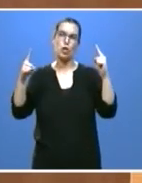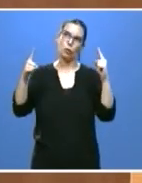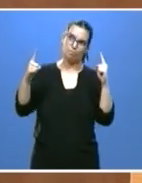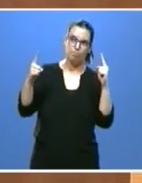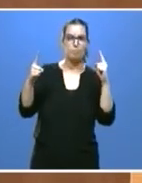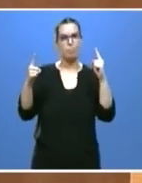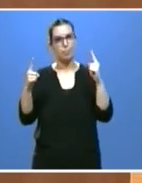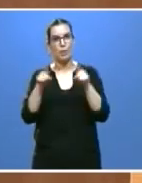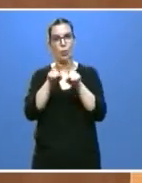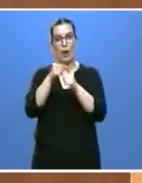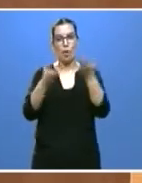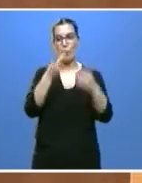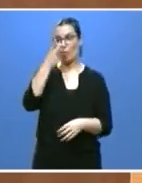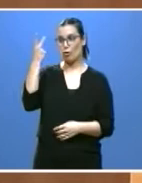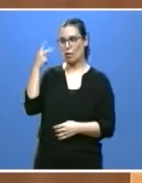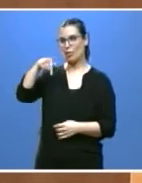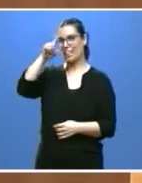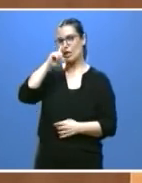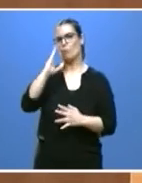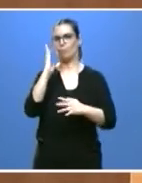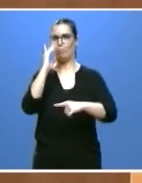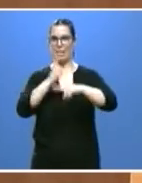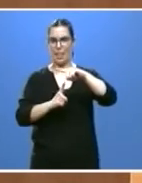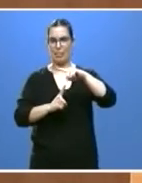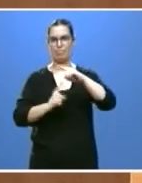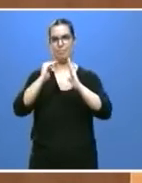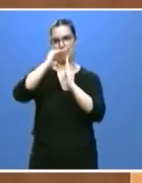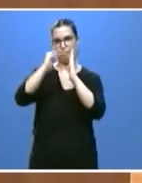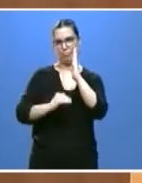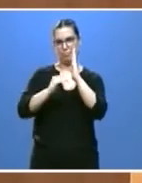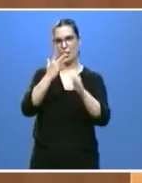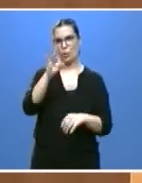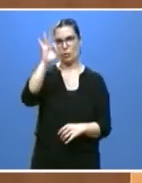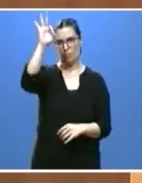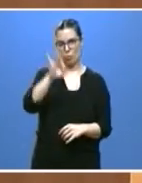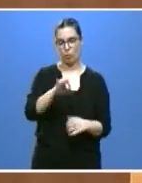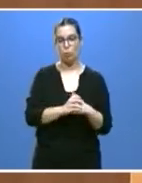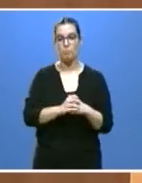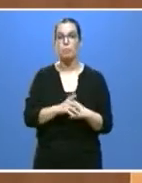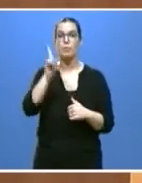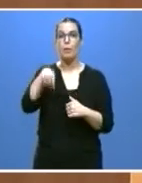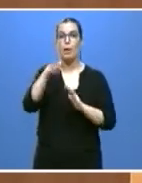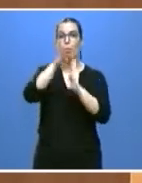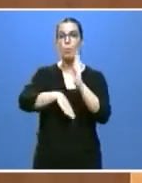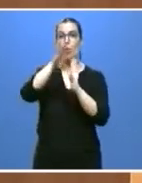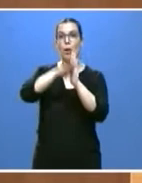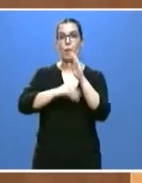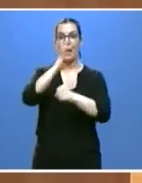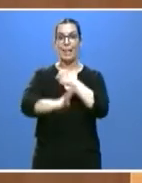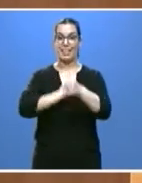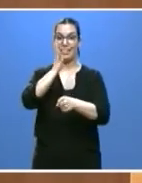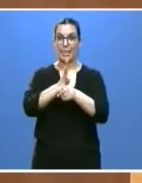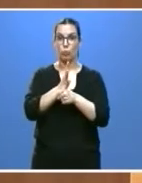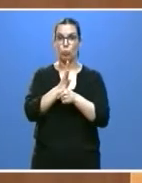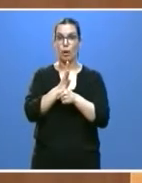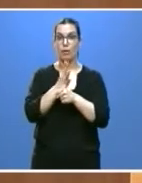mitad que hace dos años. También caminábamos a buen ritmo el programa de legislatura, con más del 80% de las medidas